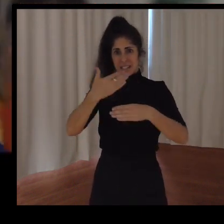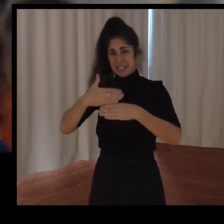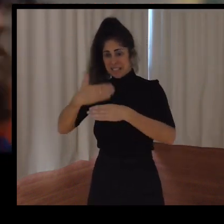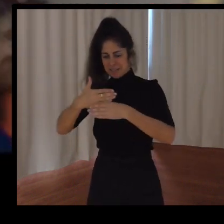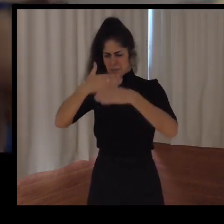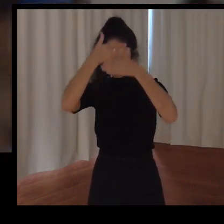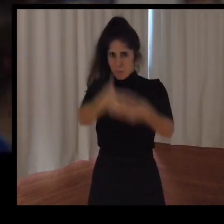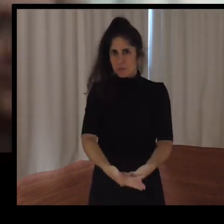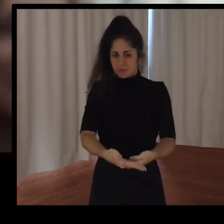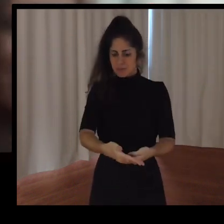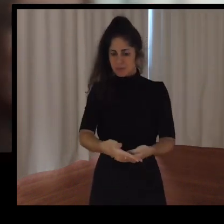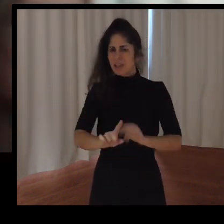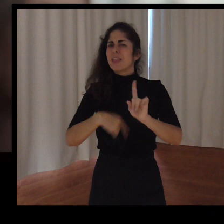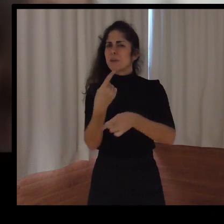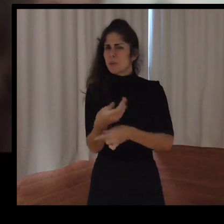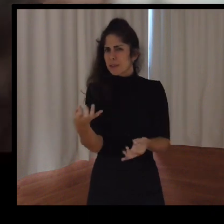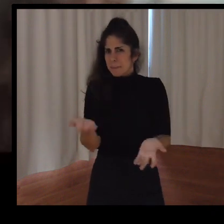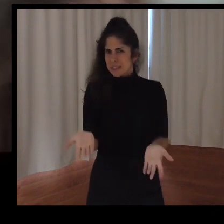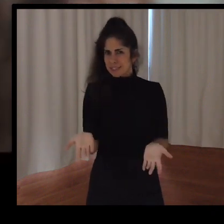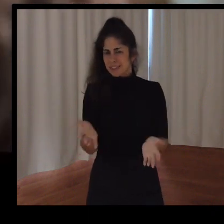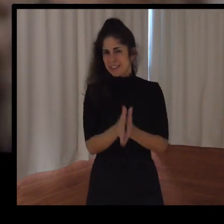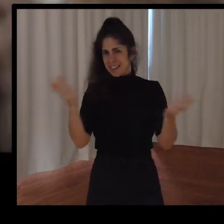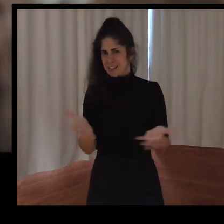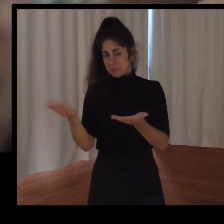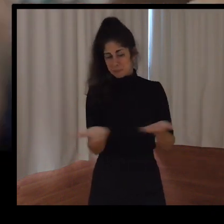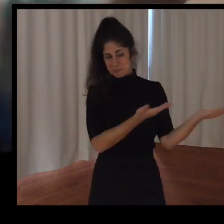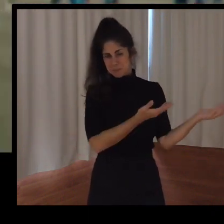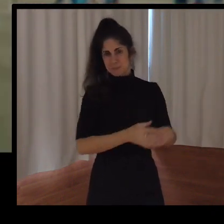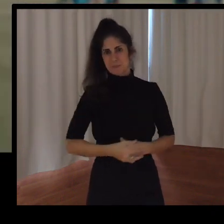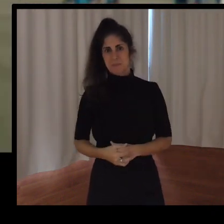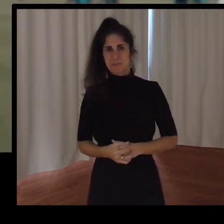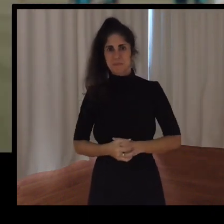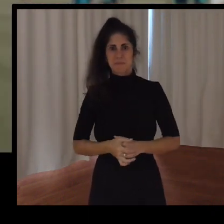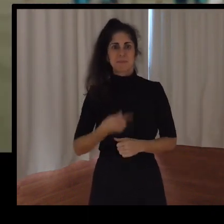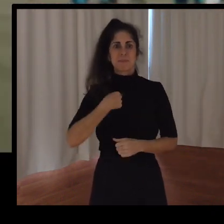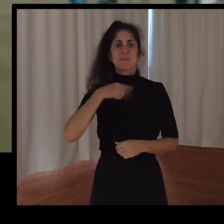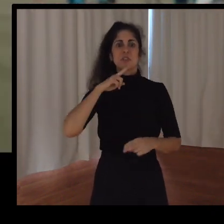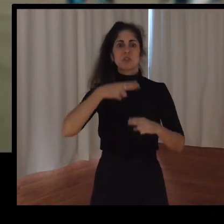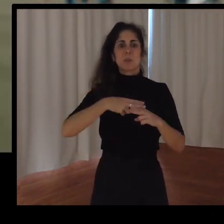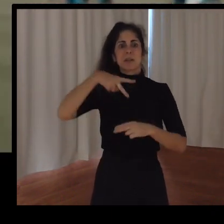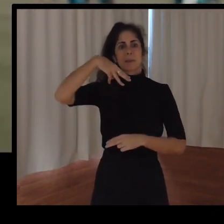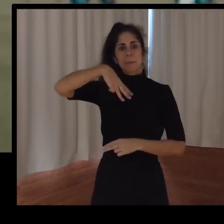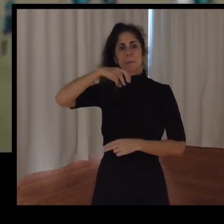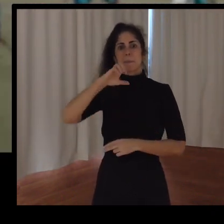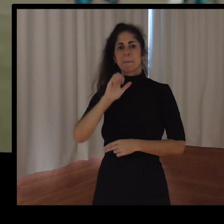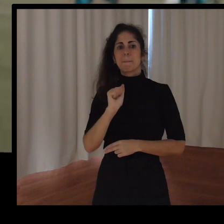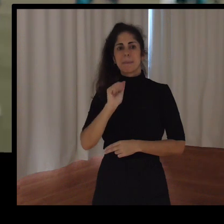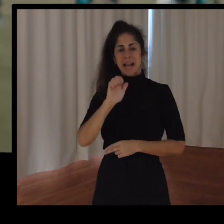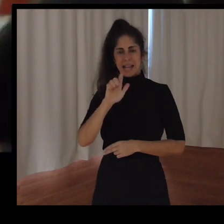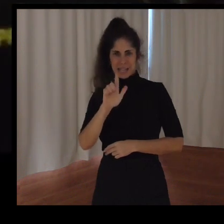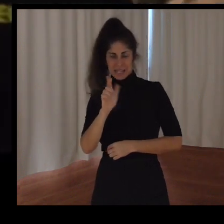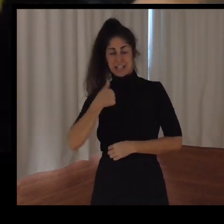verlo. Me llamo Manel, vengo de Terrassa y juego en la Fundación Barça